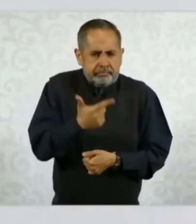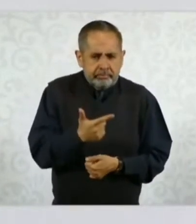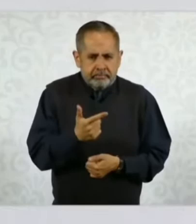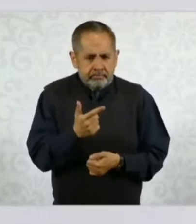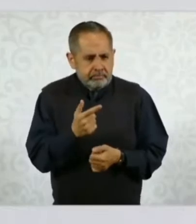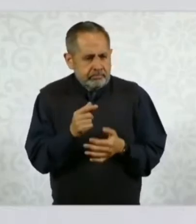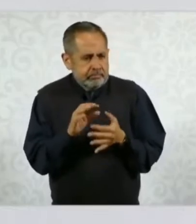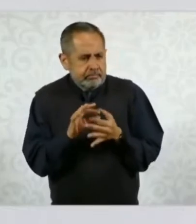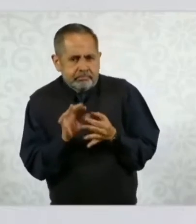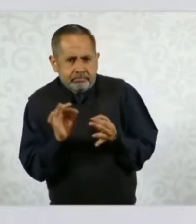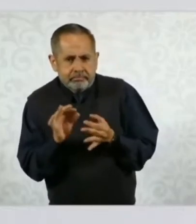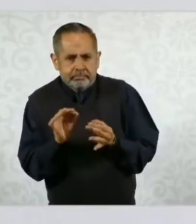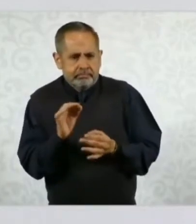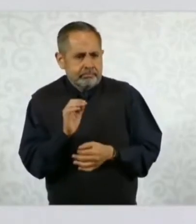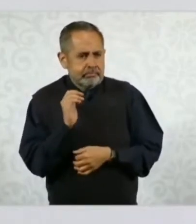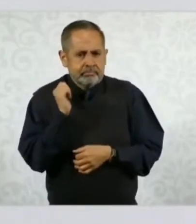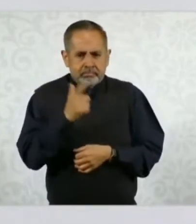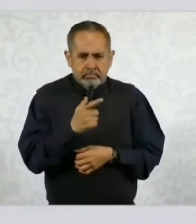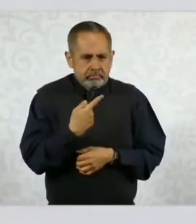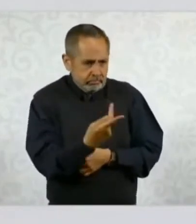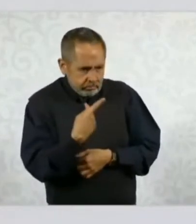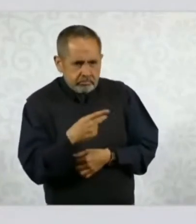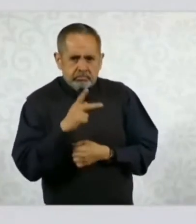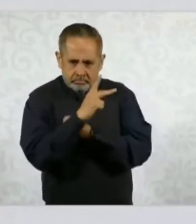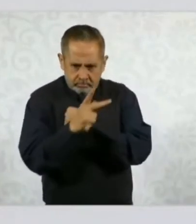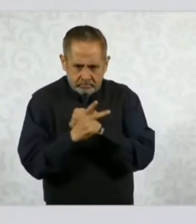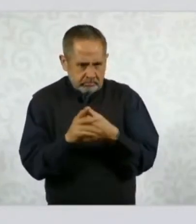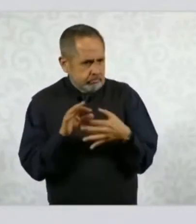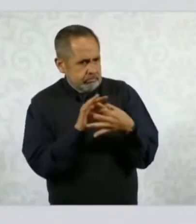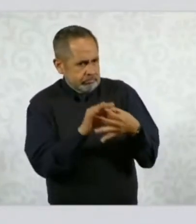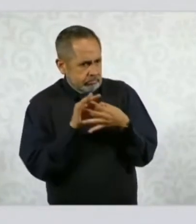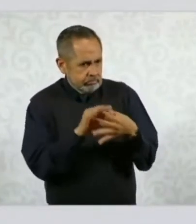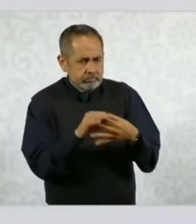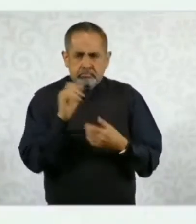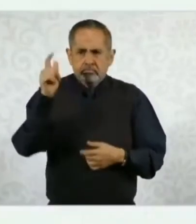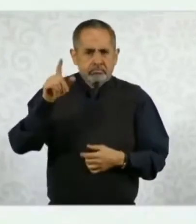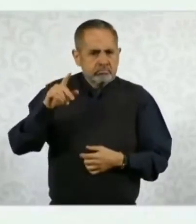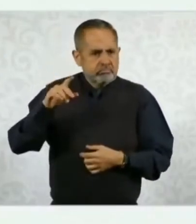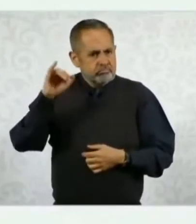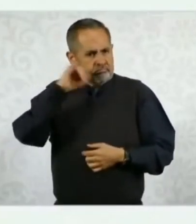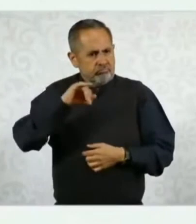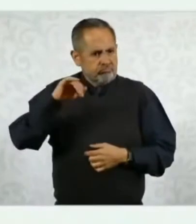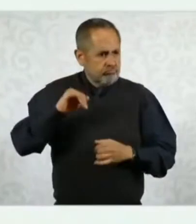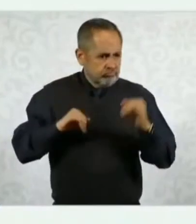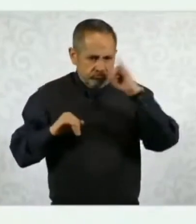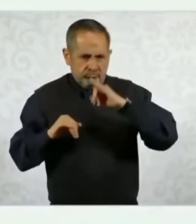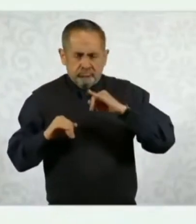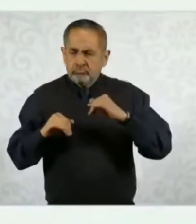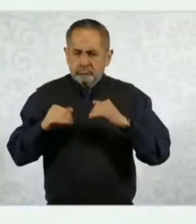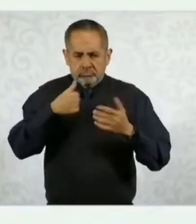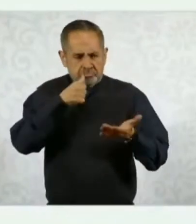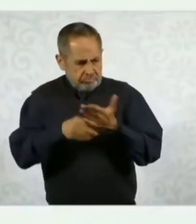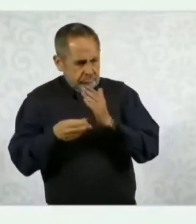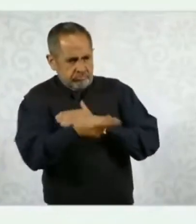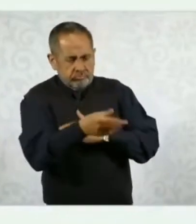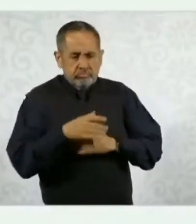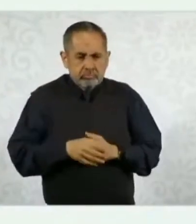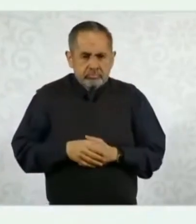de una relación bilateral diplomática como jefe de Estado a jefe de Estado, porque fue una carta